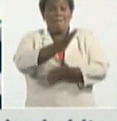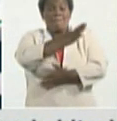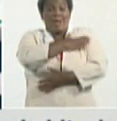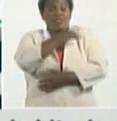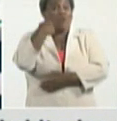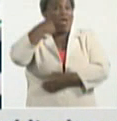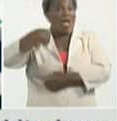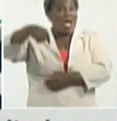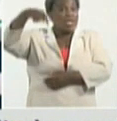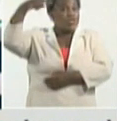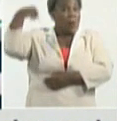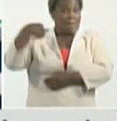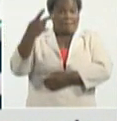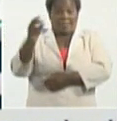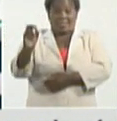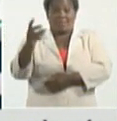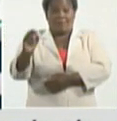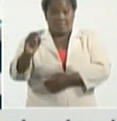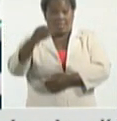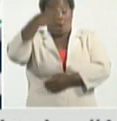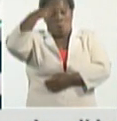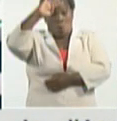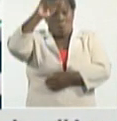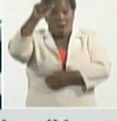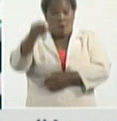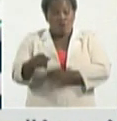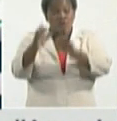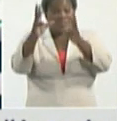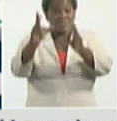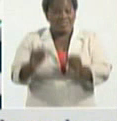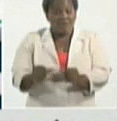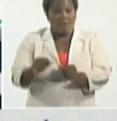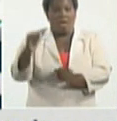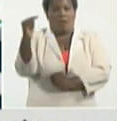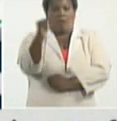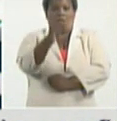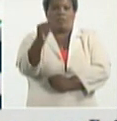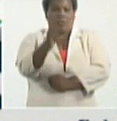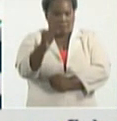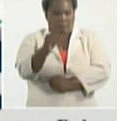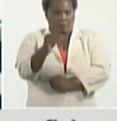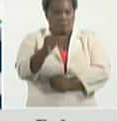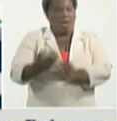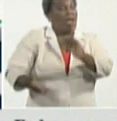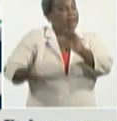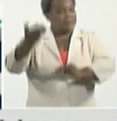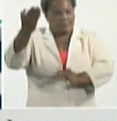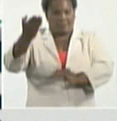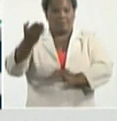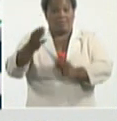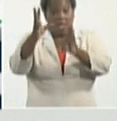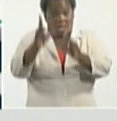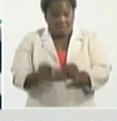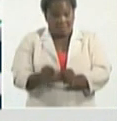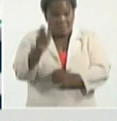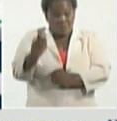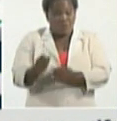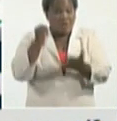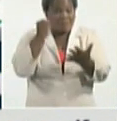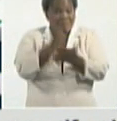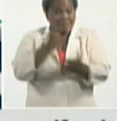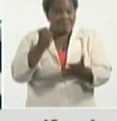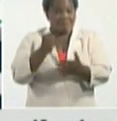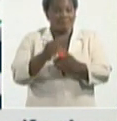2020 Cuba hoy con las cifras negativas más altas cantidad de casos confirmados